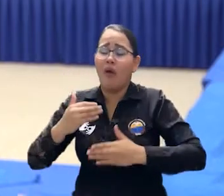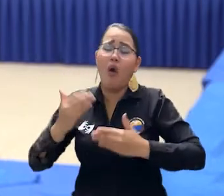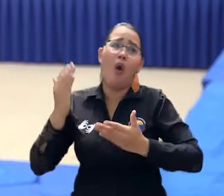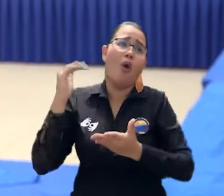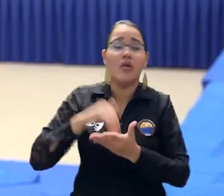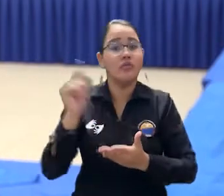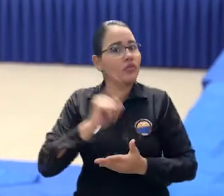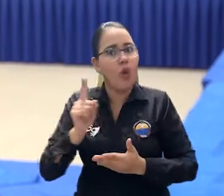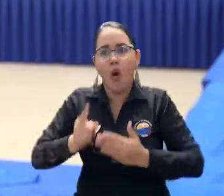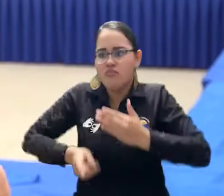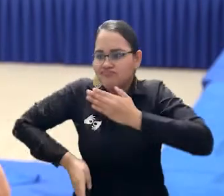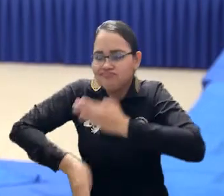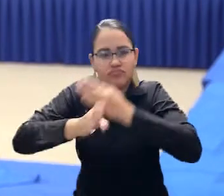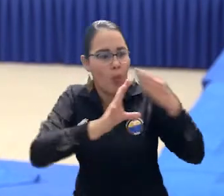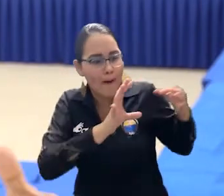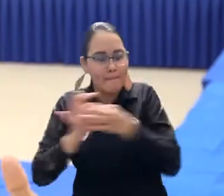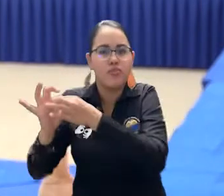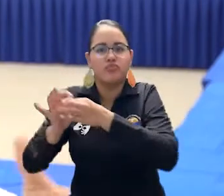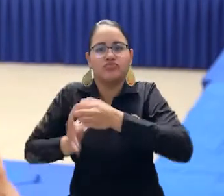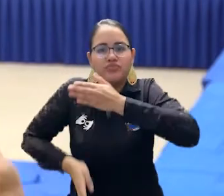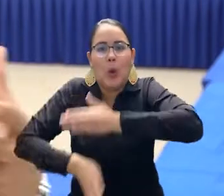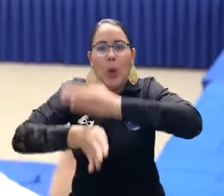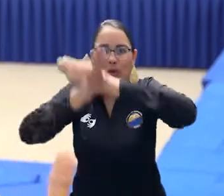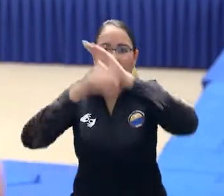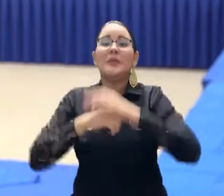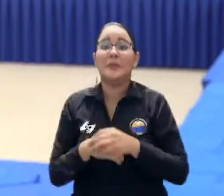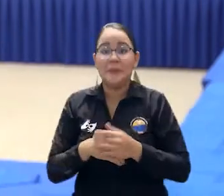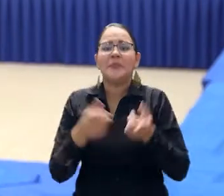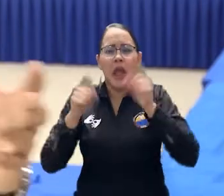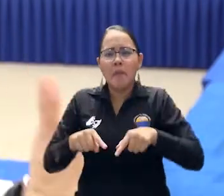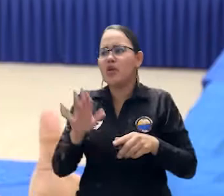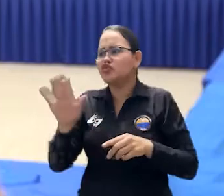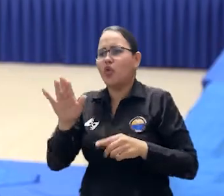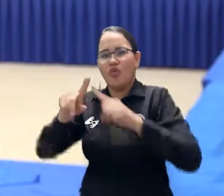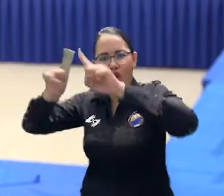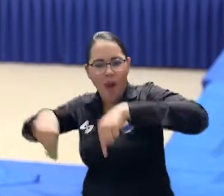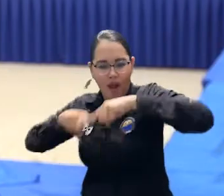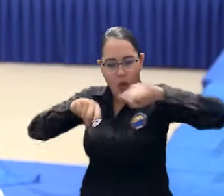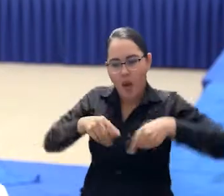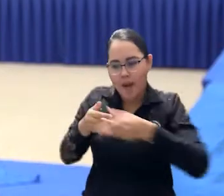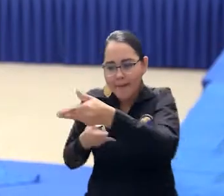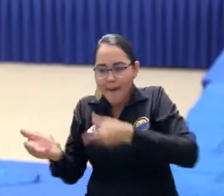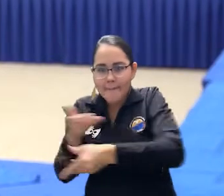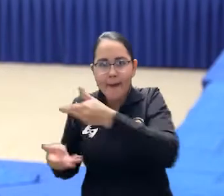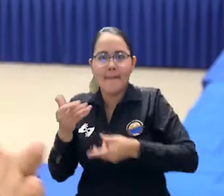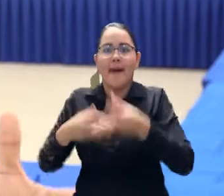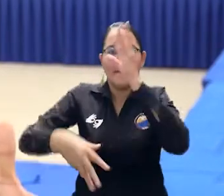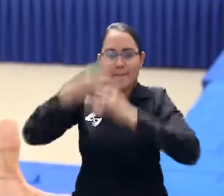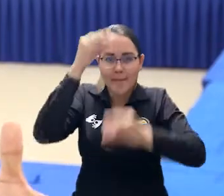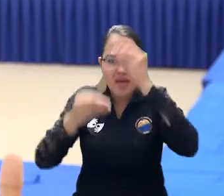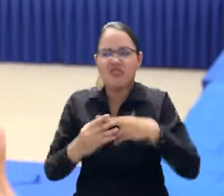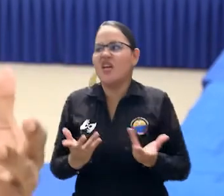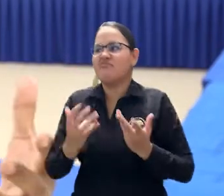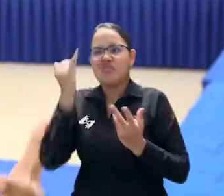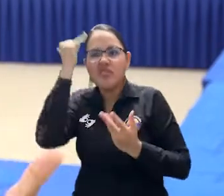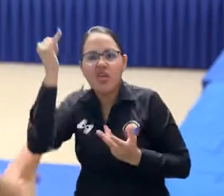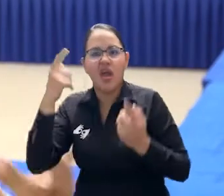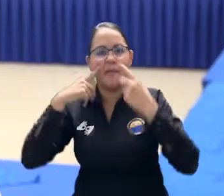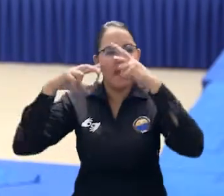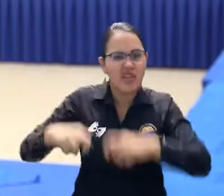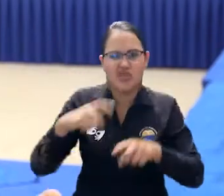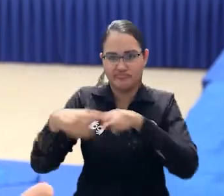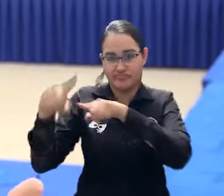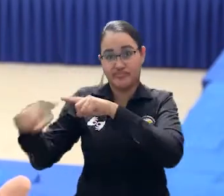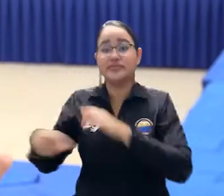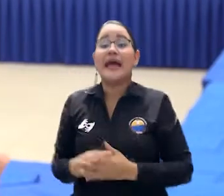de primer semestre. En segundo lugar, procurar compartir infraestructura, desarrollar programas conjuntos, desarrollar proyectos de innovación y emprendimiento, aprovechando el